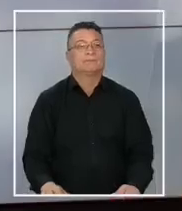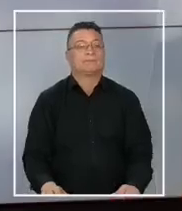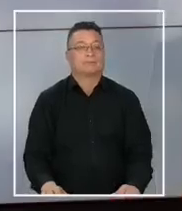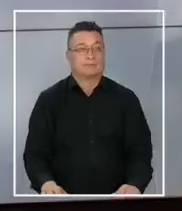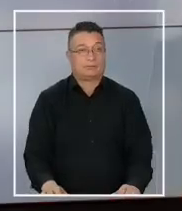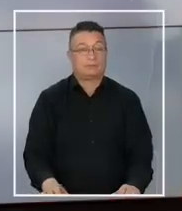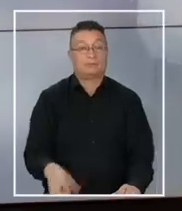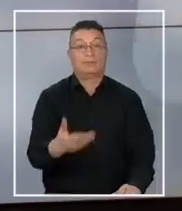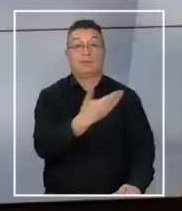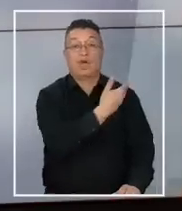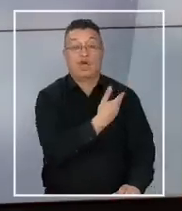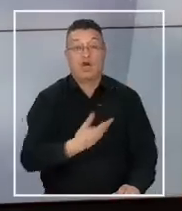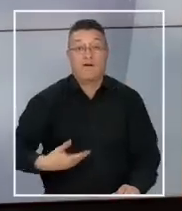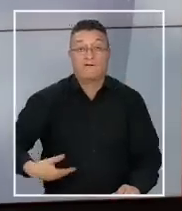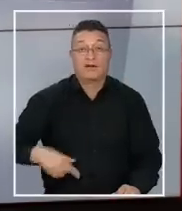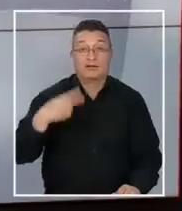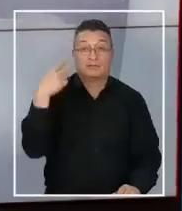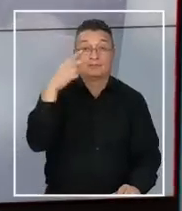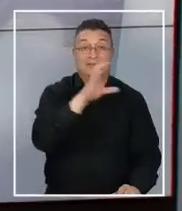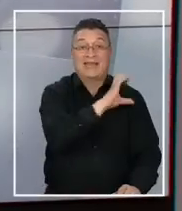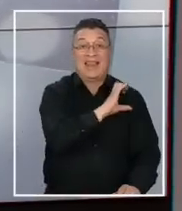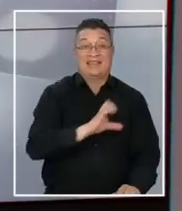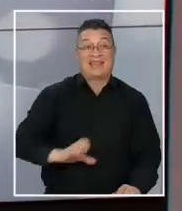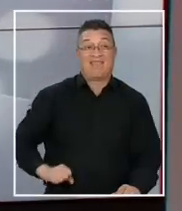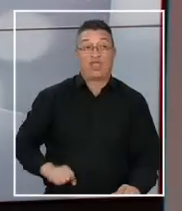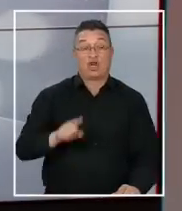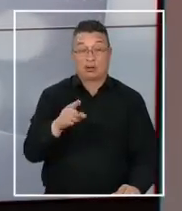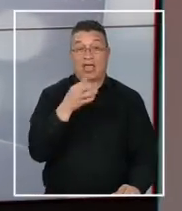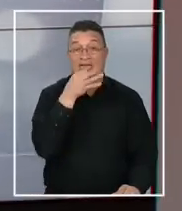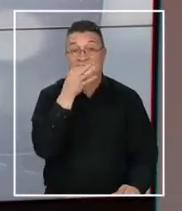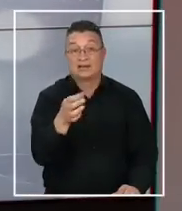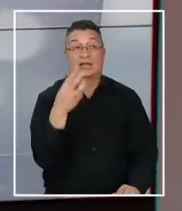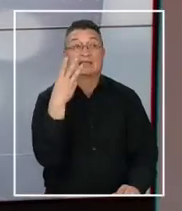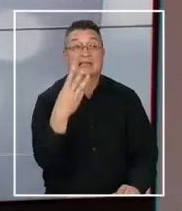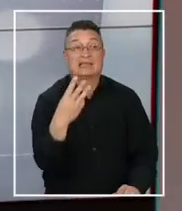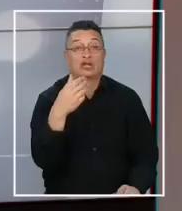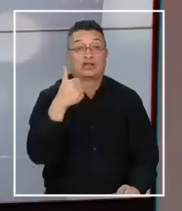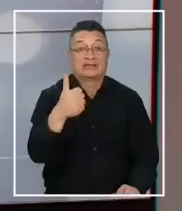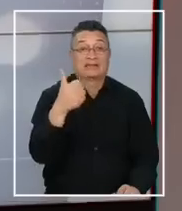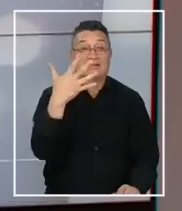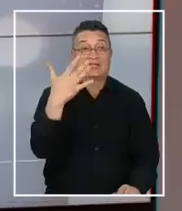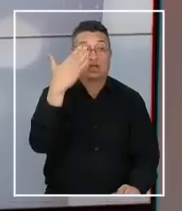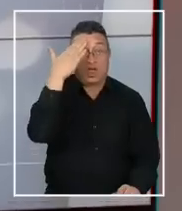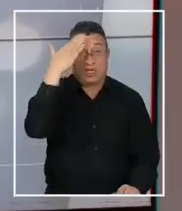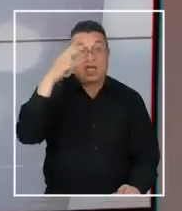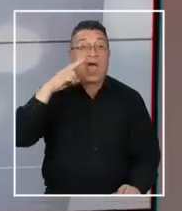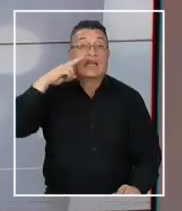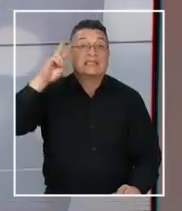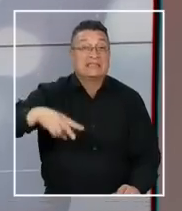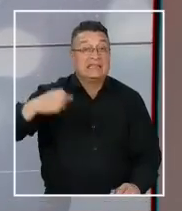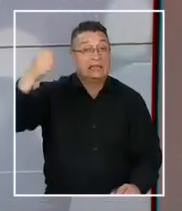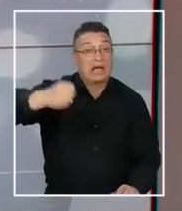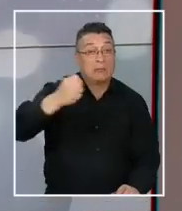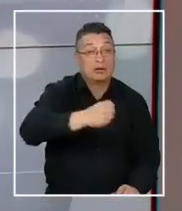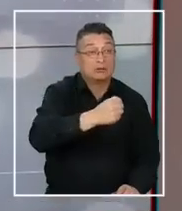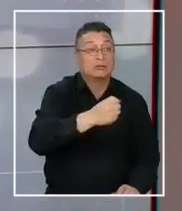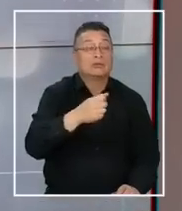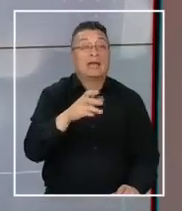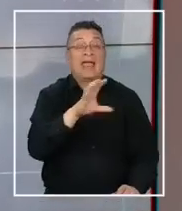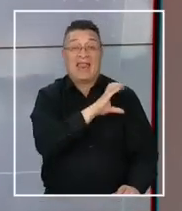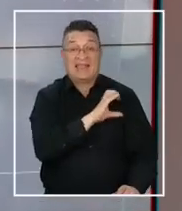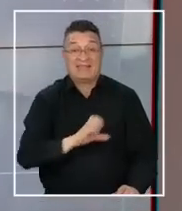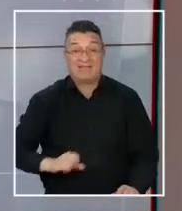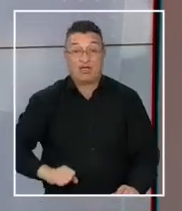Mientras el gobierno de Bukele destaca la cifra de 365 días sin homicidios, en El Salvador, una